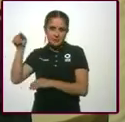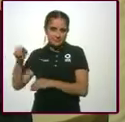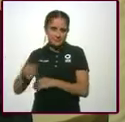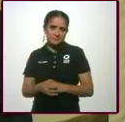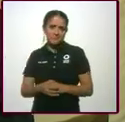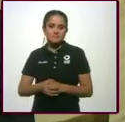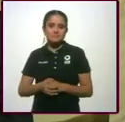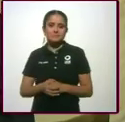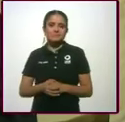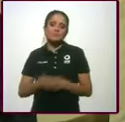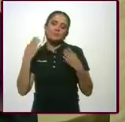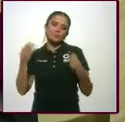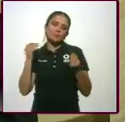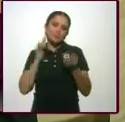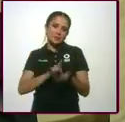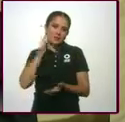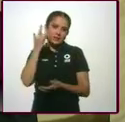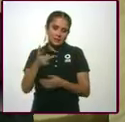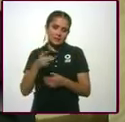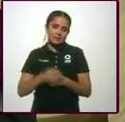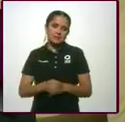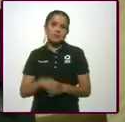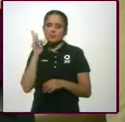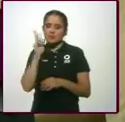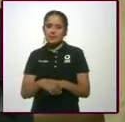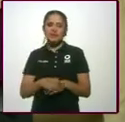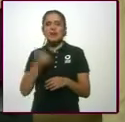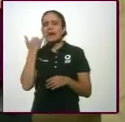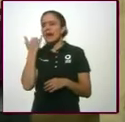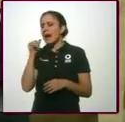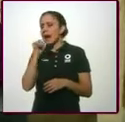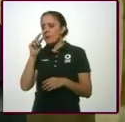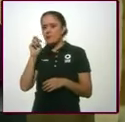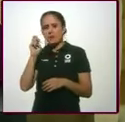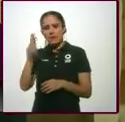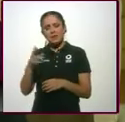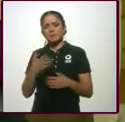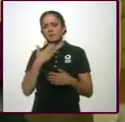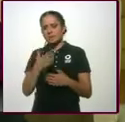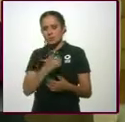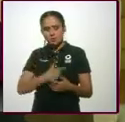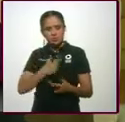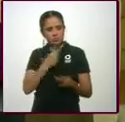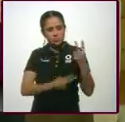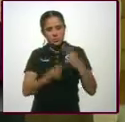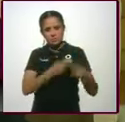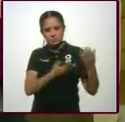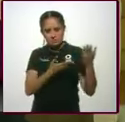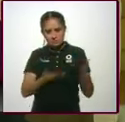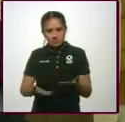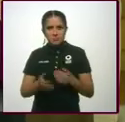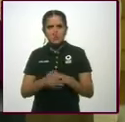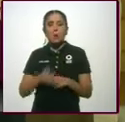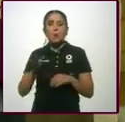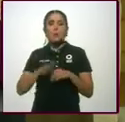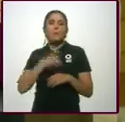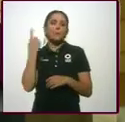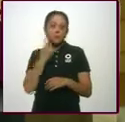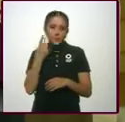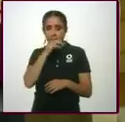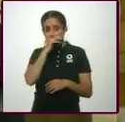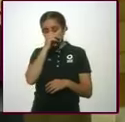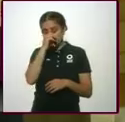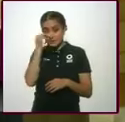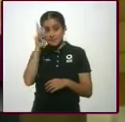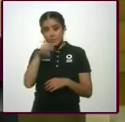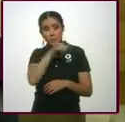Oye, pues muchas gracias. No, al contrario, La verdad, es un gusto. Te agradecemos mucho que nos recibas, porque además, pues ahora sí que... ¿Caíste